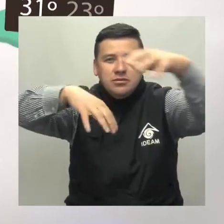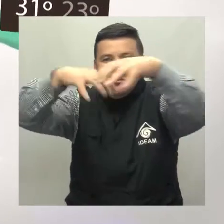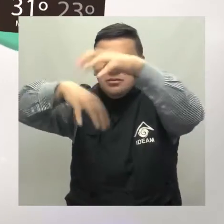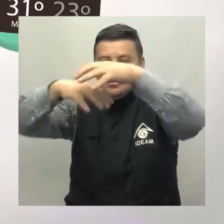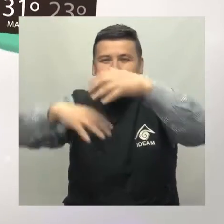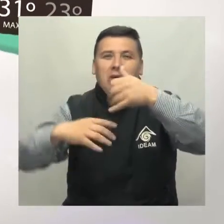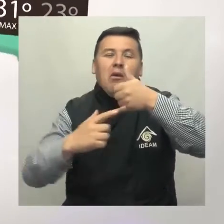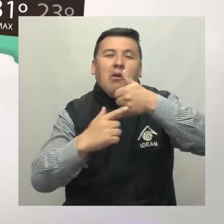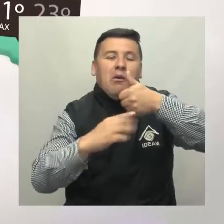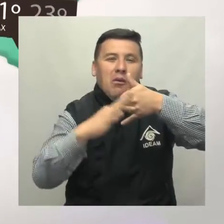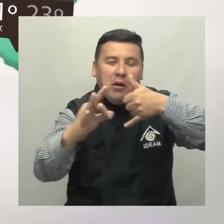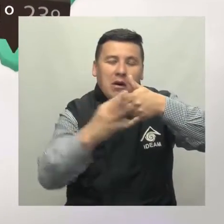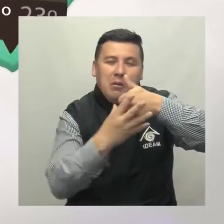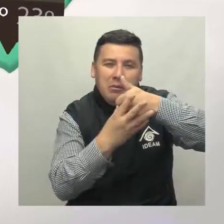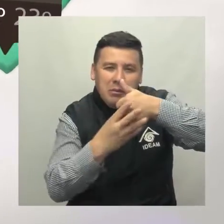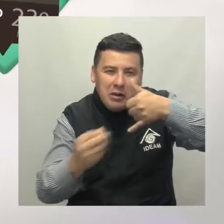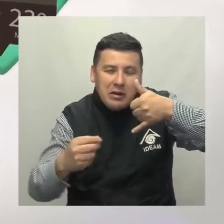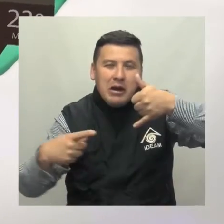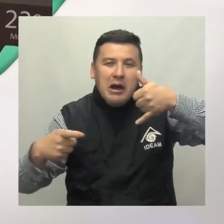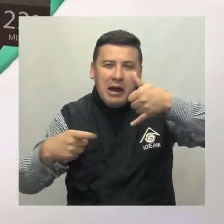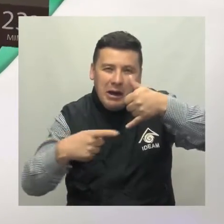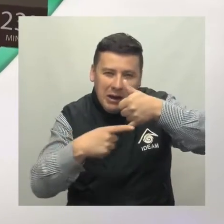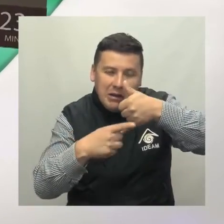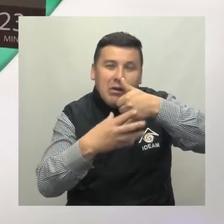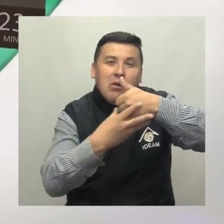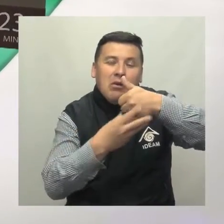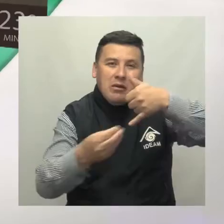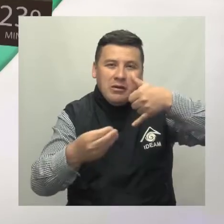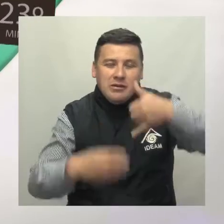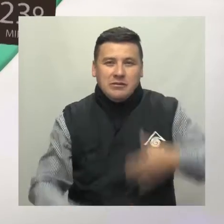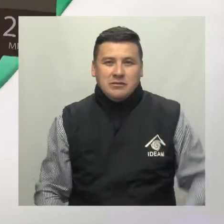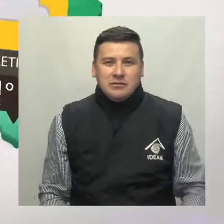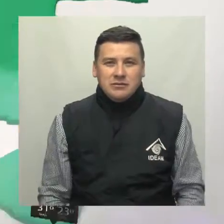del Guainía, en el Baupés, en el Amazonas y en el Guaviare